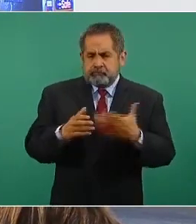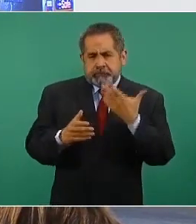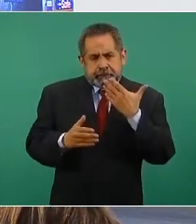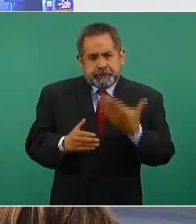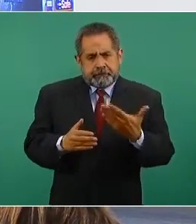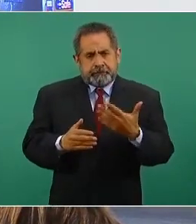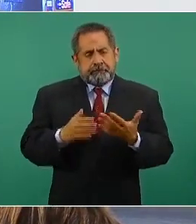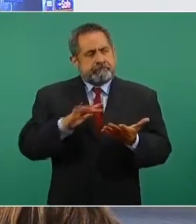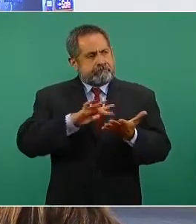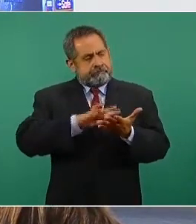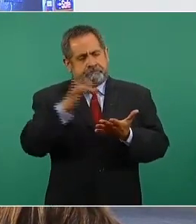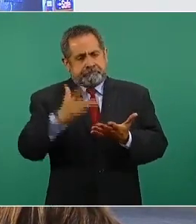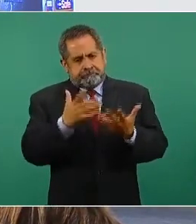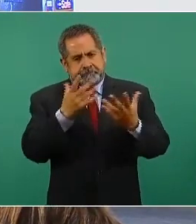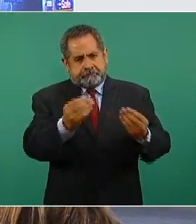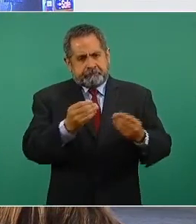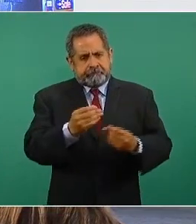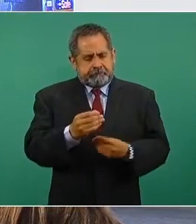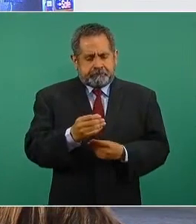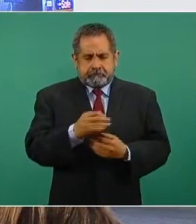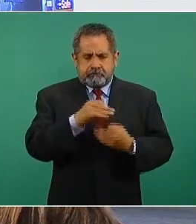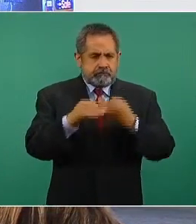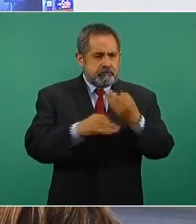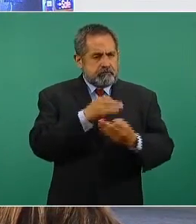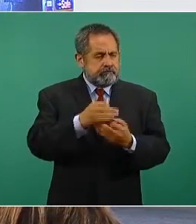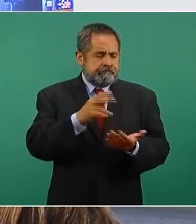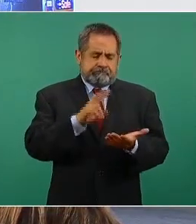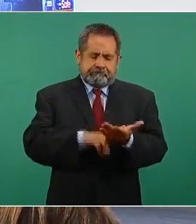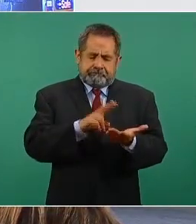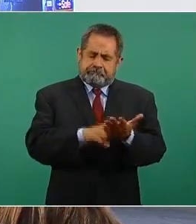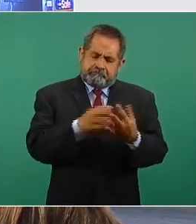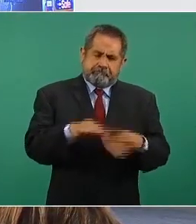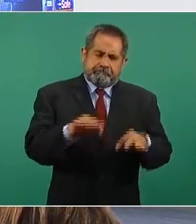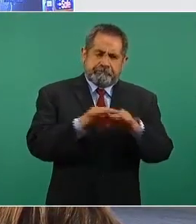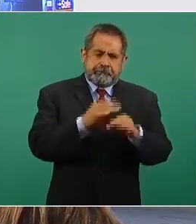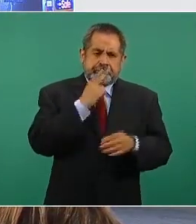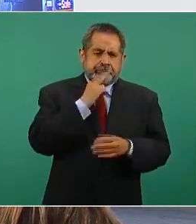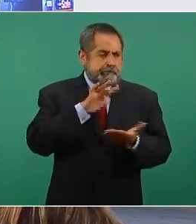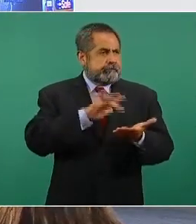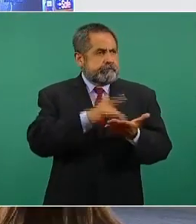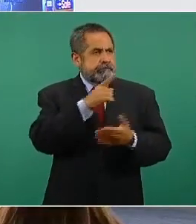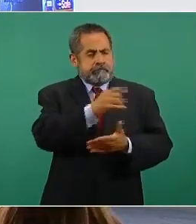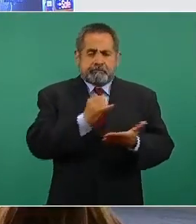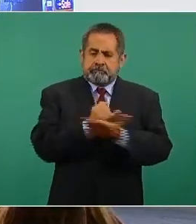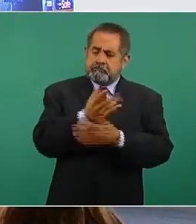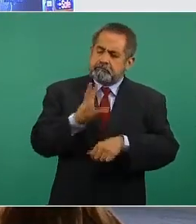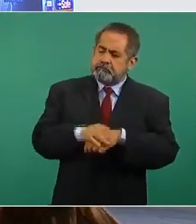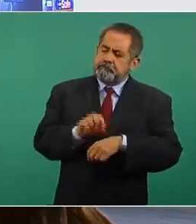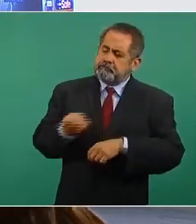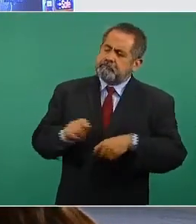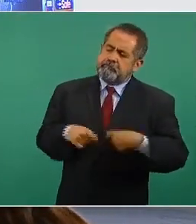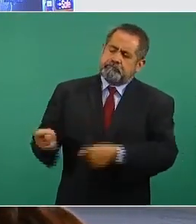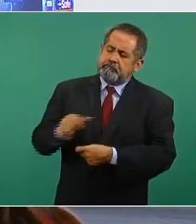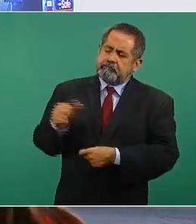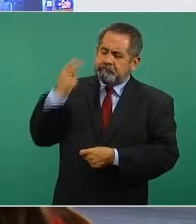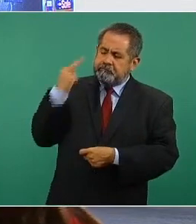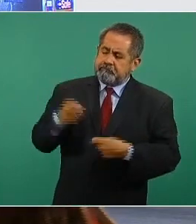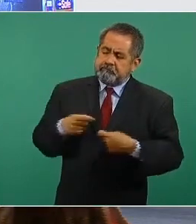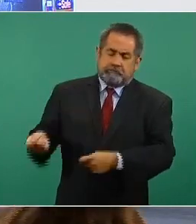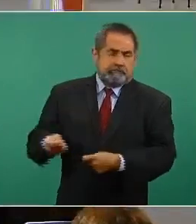apreciamos y agradecemos en todo lo que vale esta decisión, esta autorización del gobierno de los Estados Unidos.